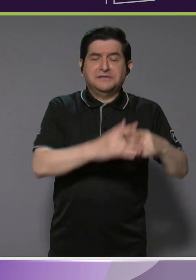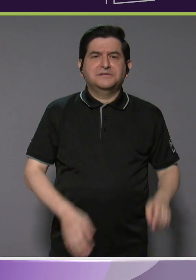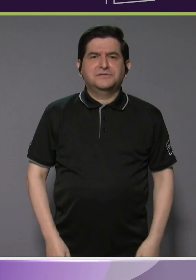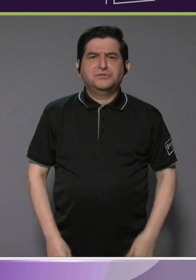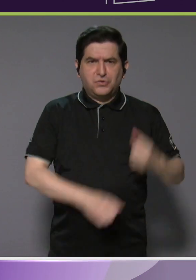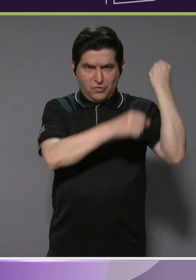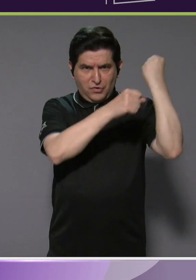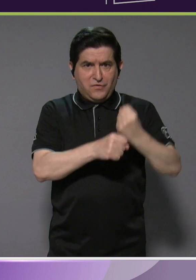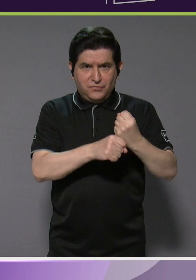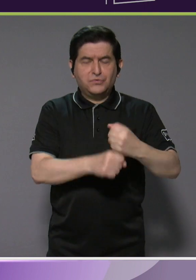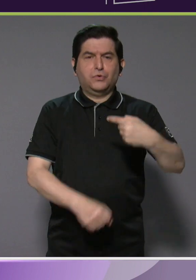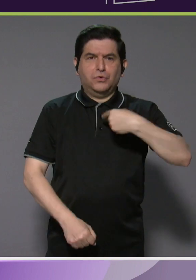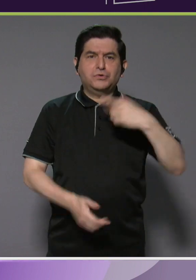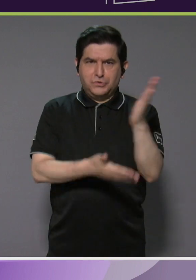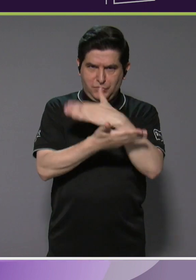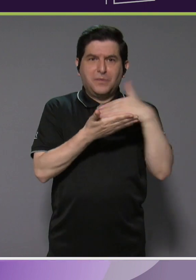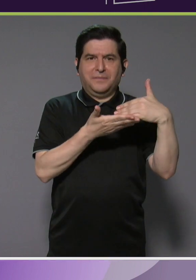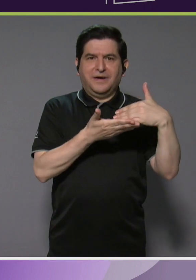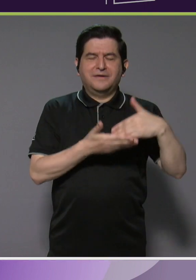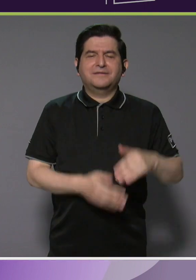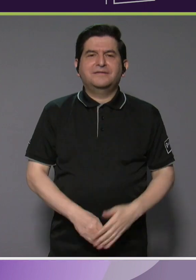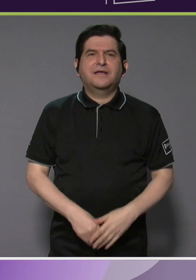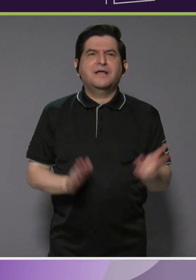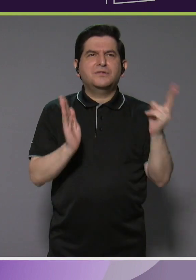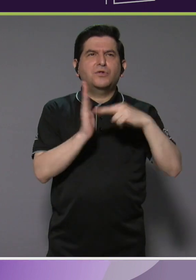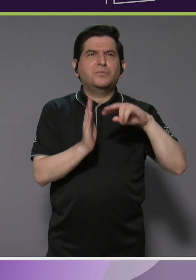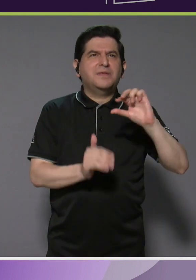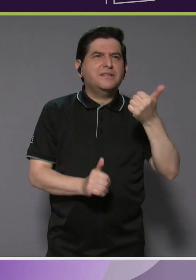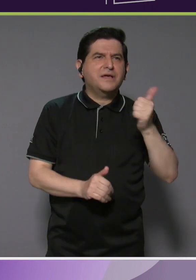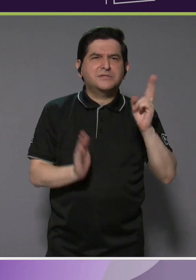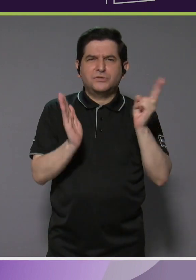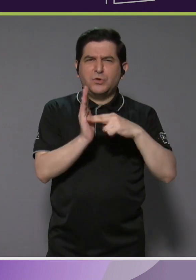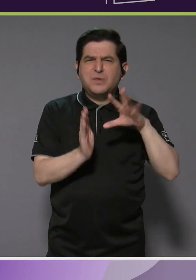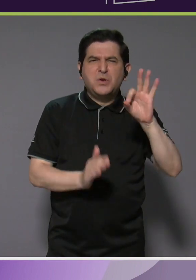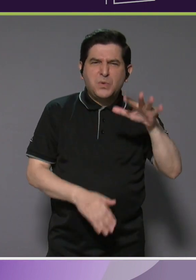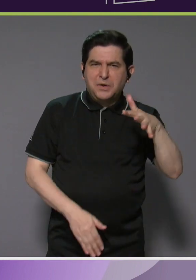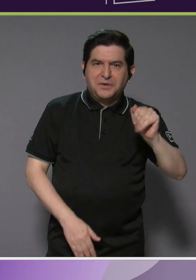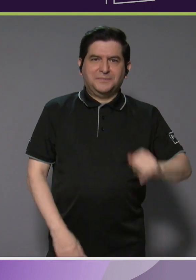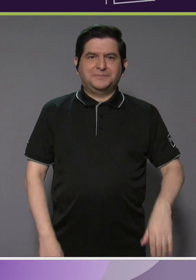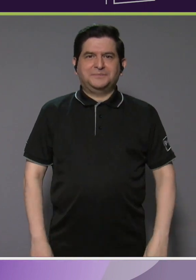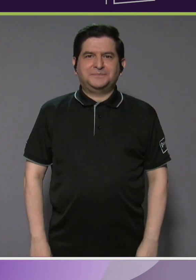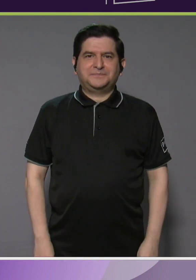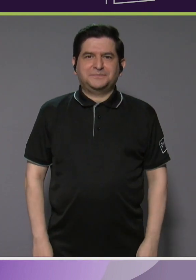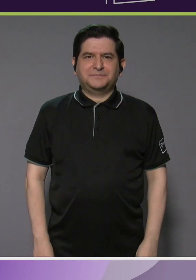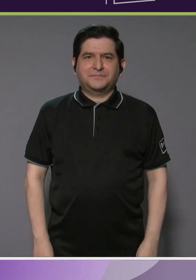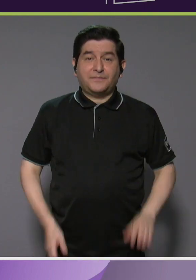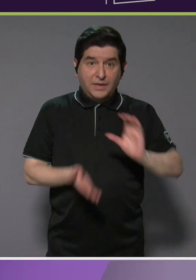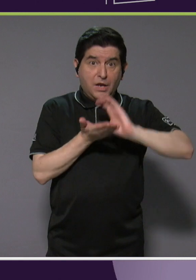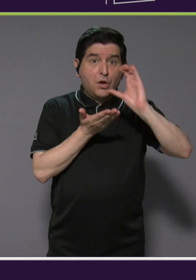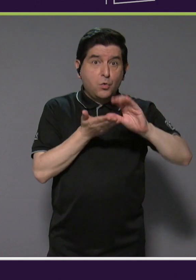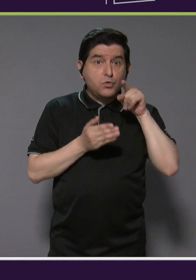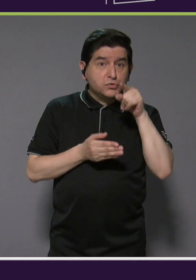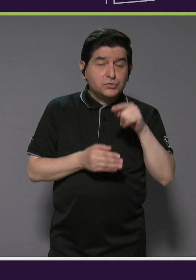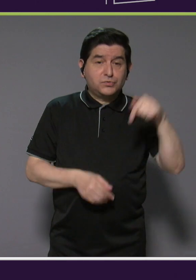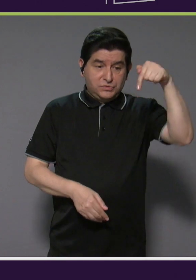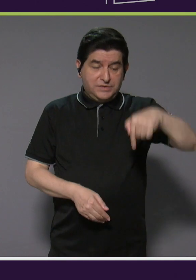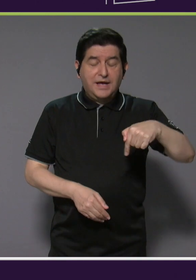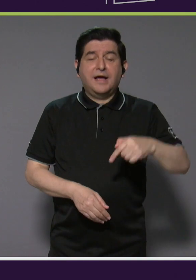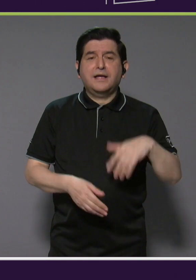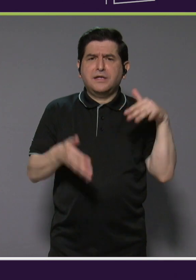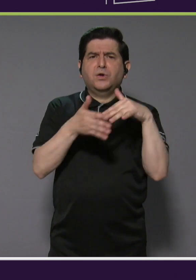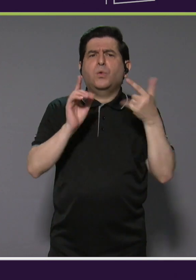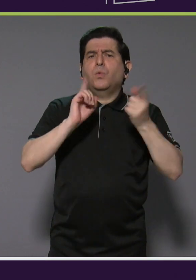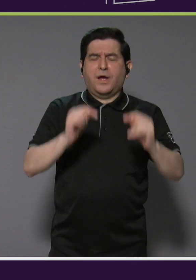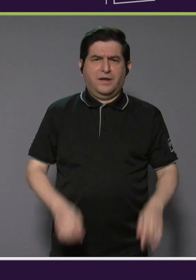fundó PROIN. Yo soy parte de PROIN, 2010-2009. ¿Qué cursos has llevado aquí en PROIN?